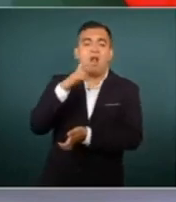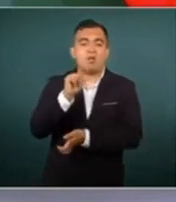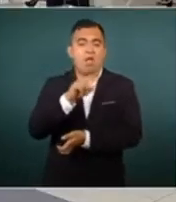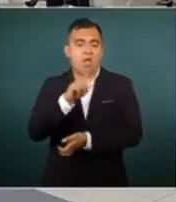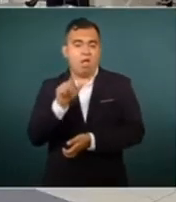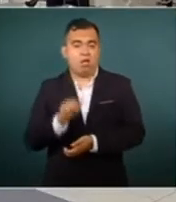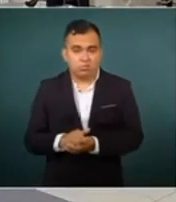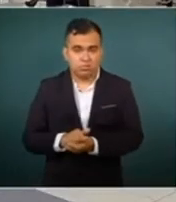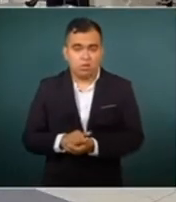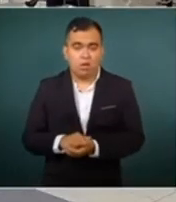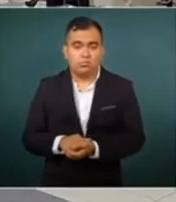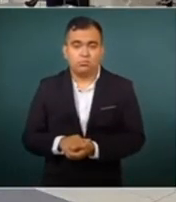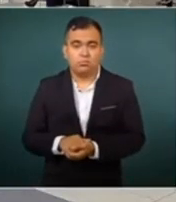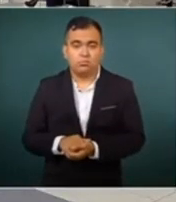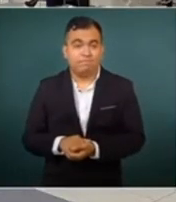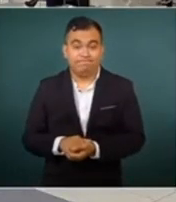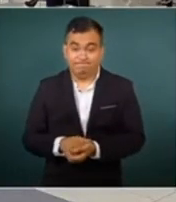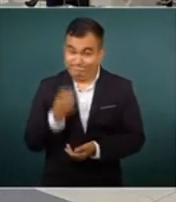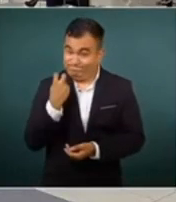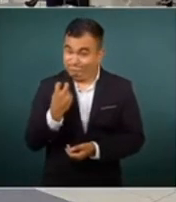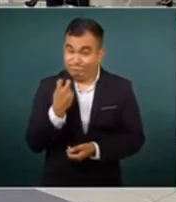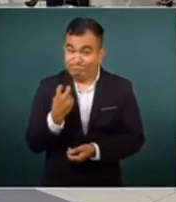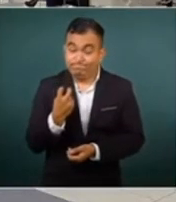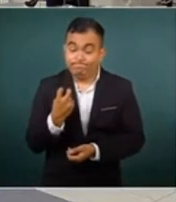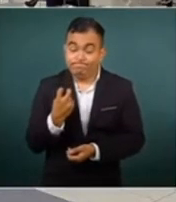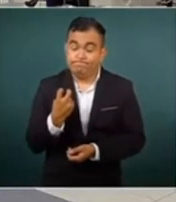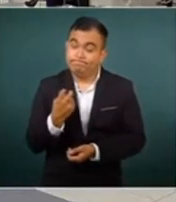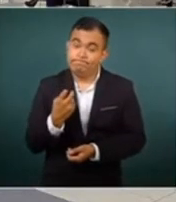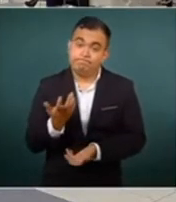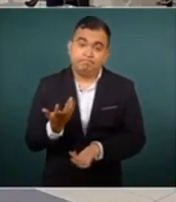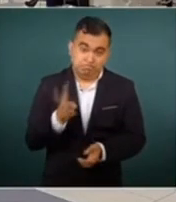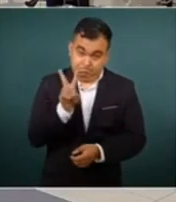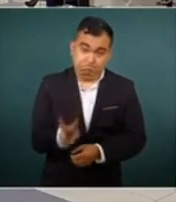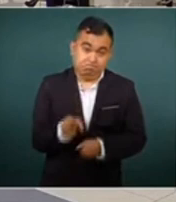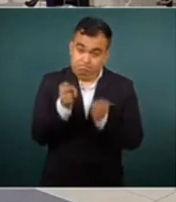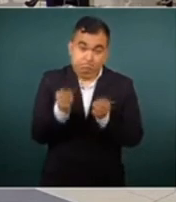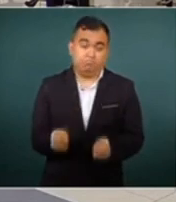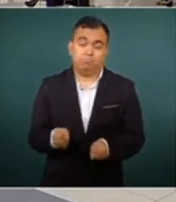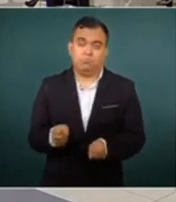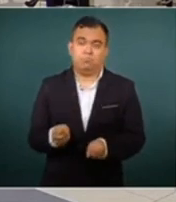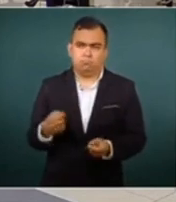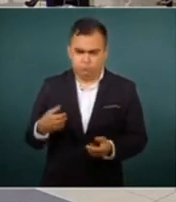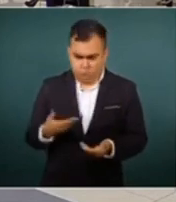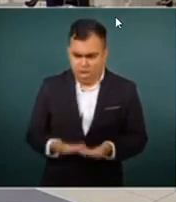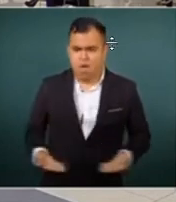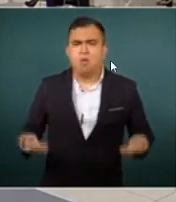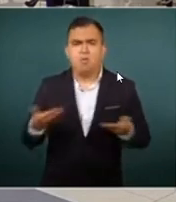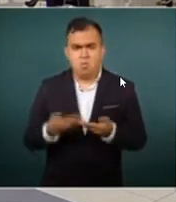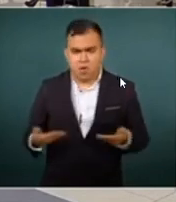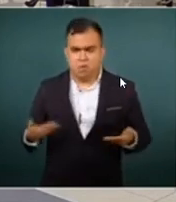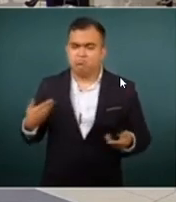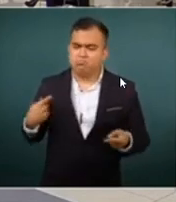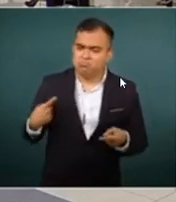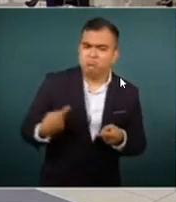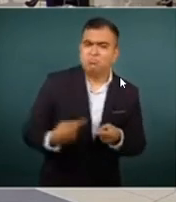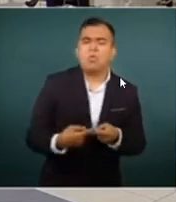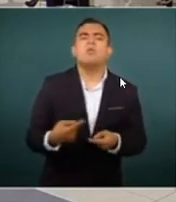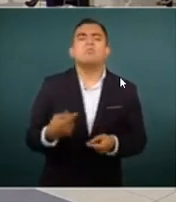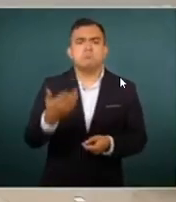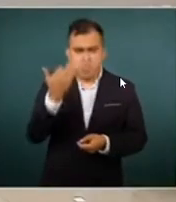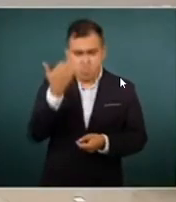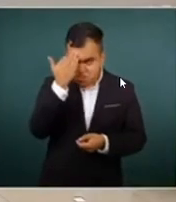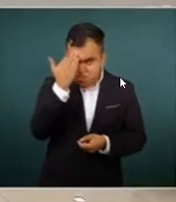No cabe duda que vivimos tiempos interesantes, no nos podemos quejar.